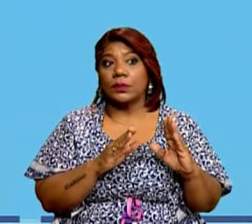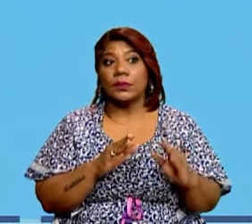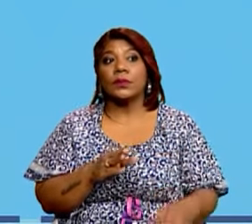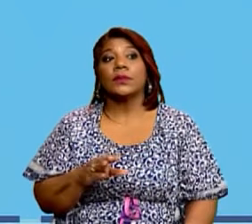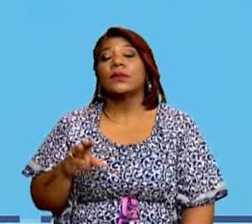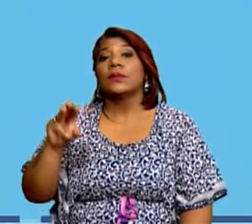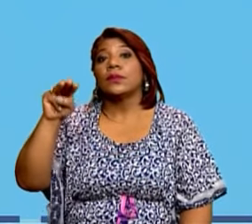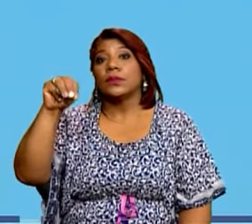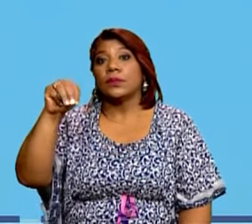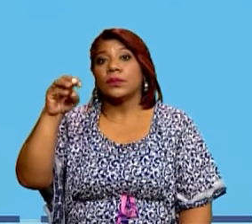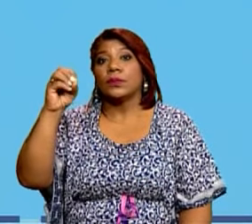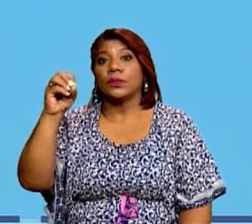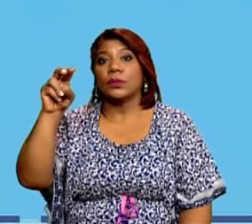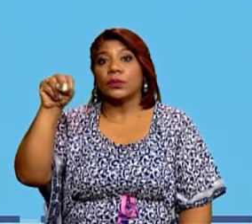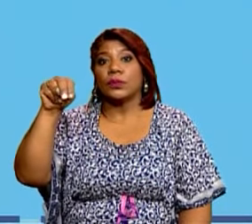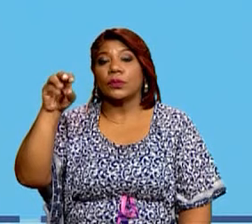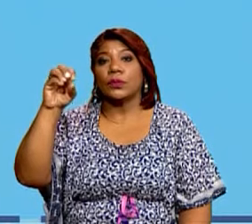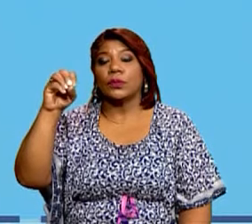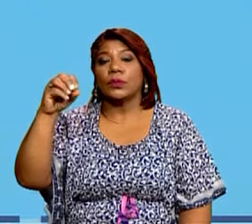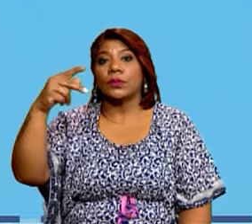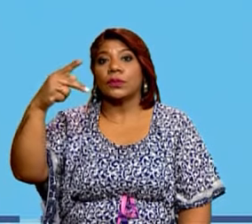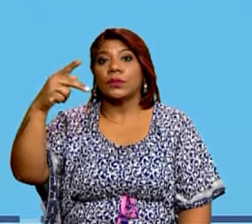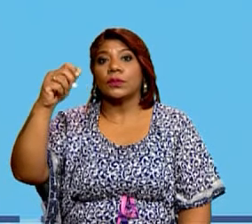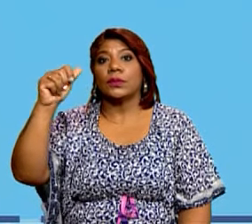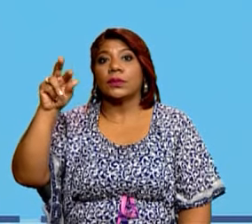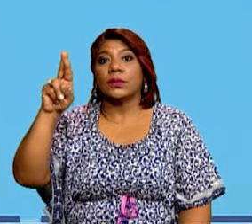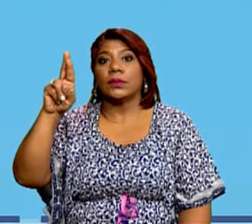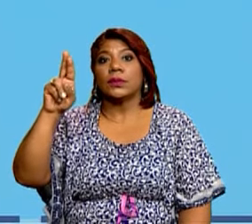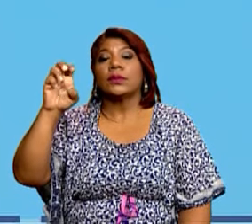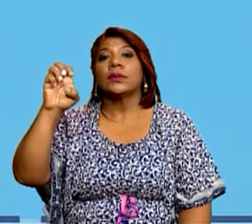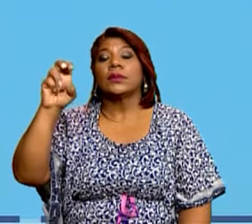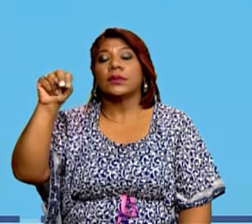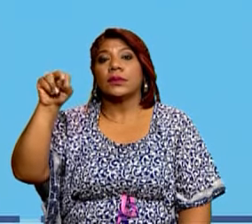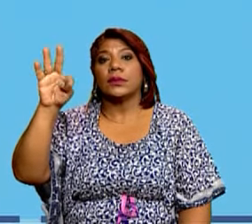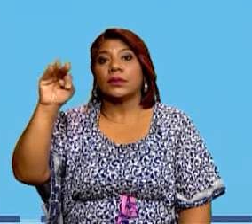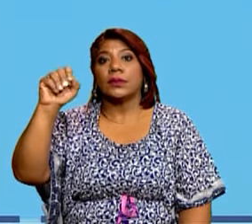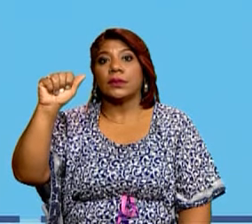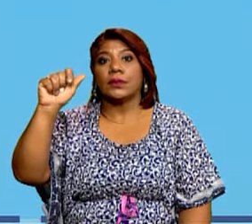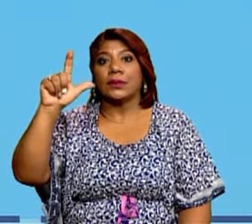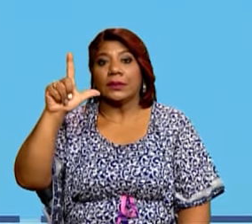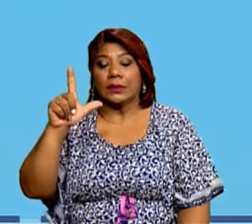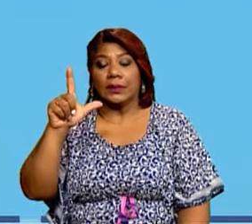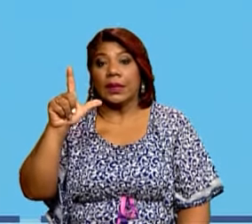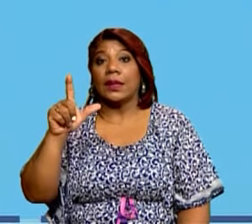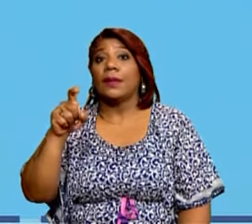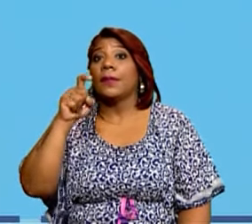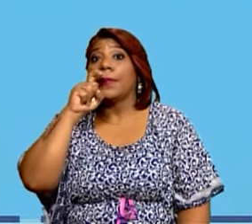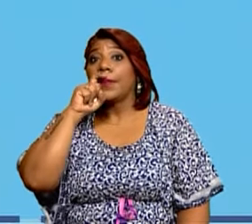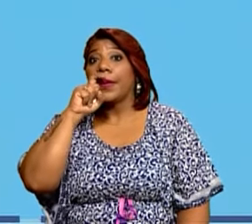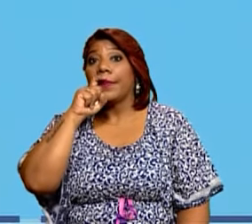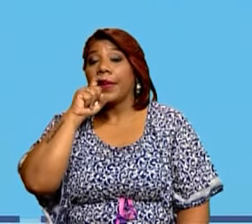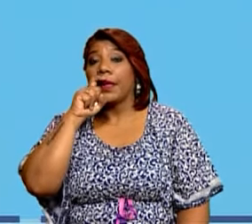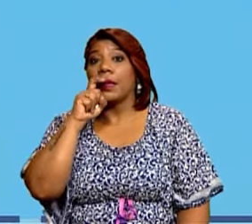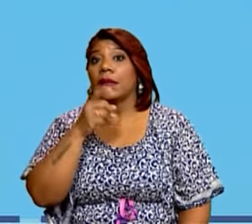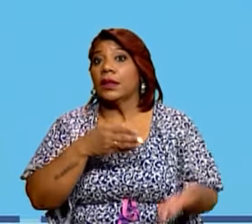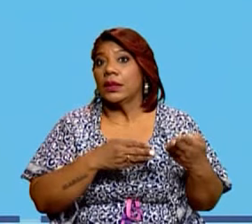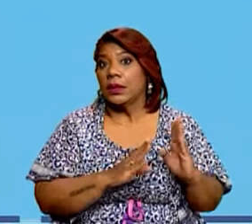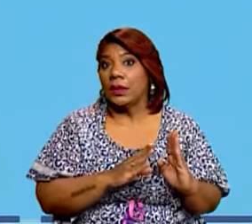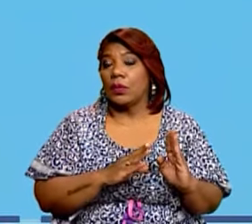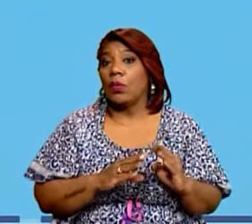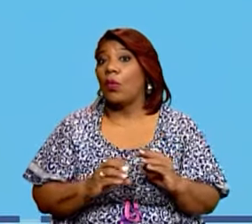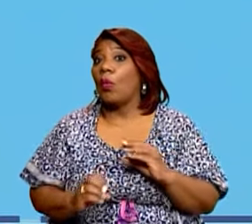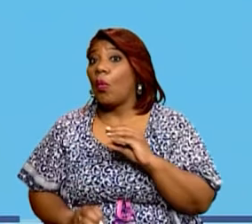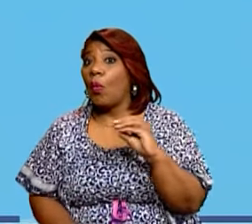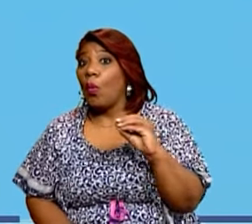Familia monoparental, el cual recuerda que puede ser formada o estar formada por papá o por